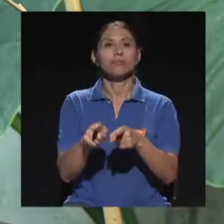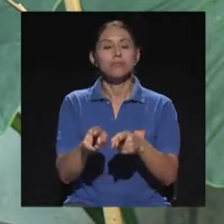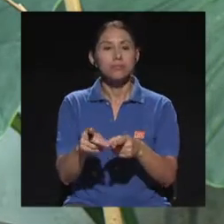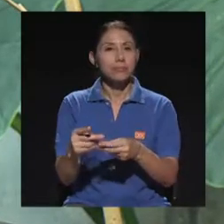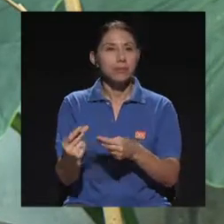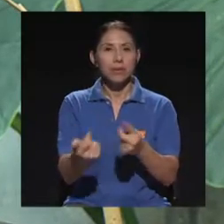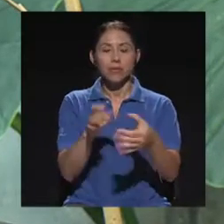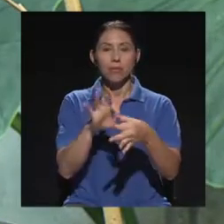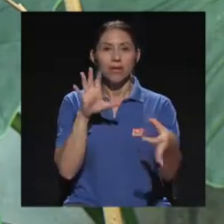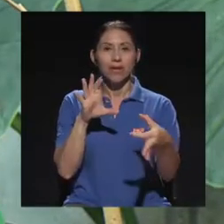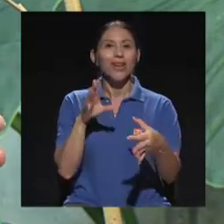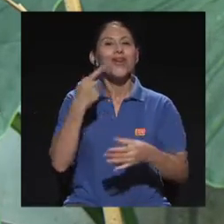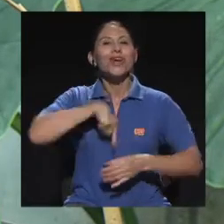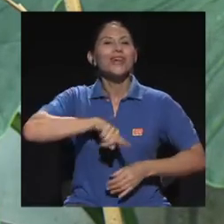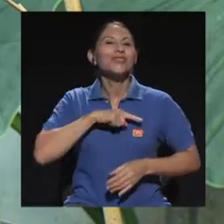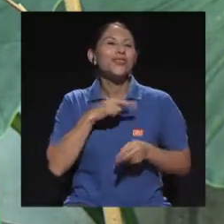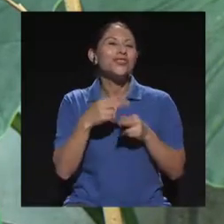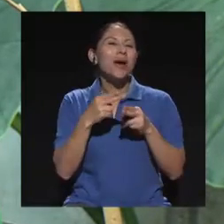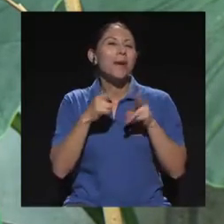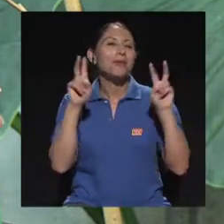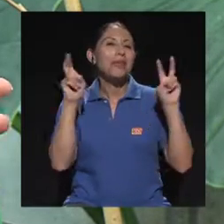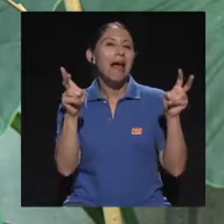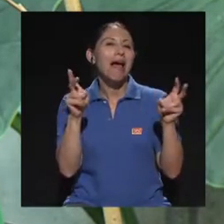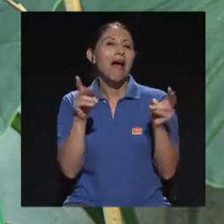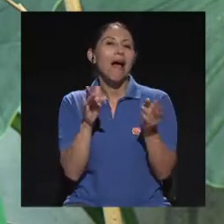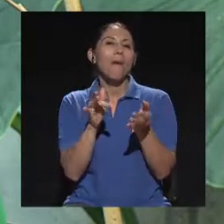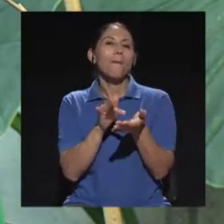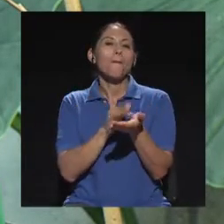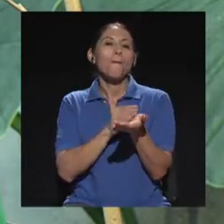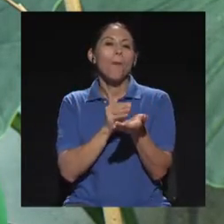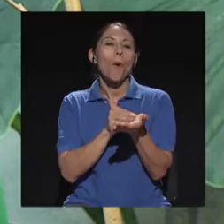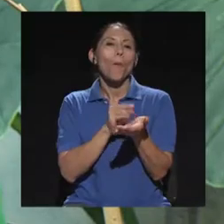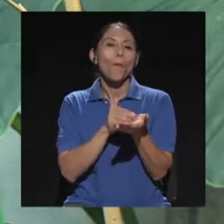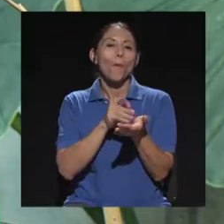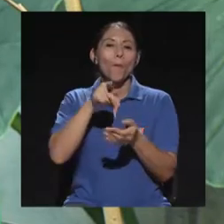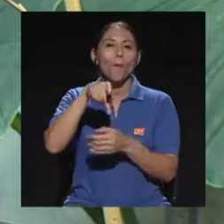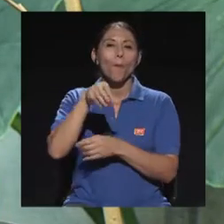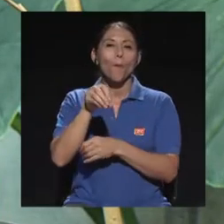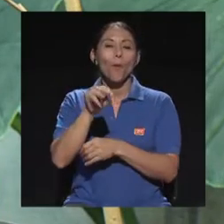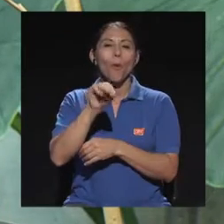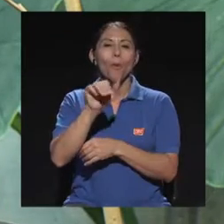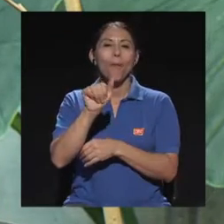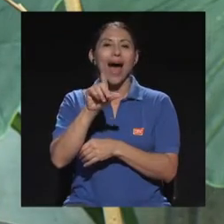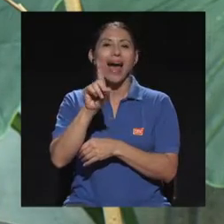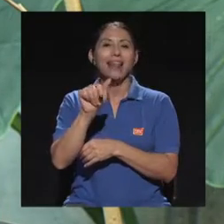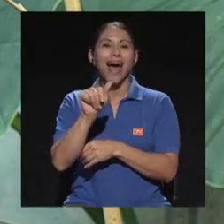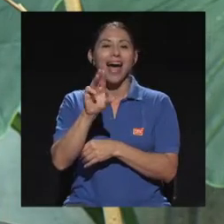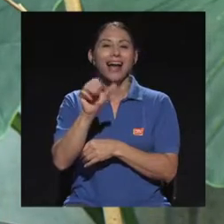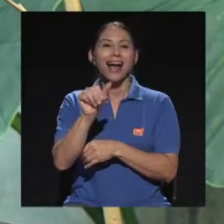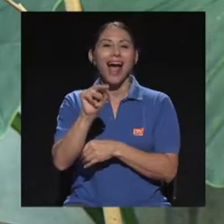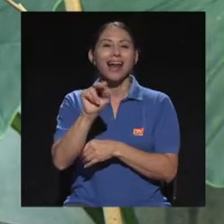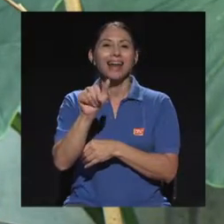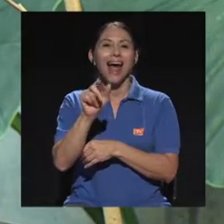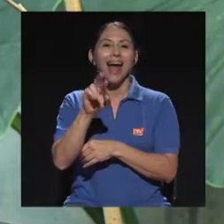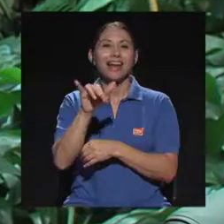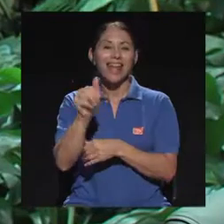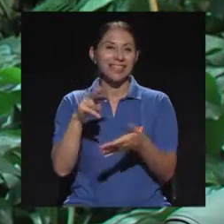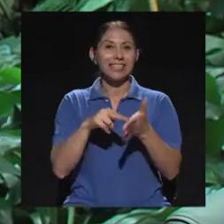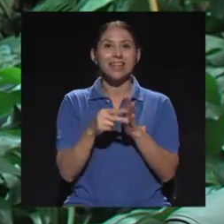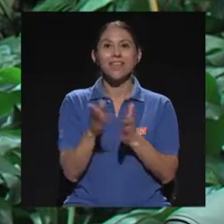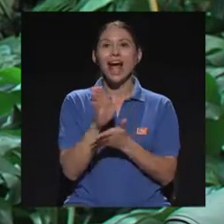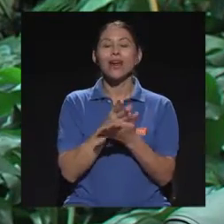famosas pomadas canarias, y una de las pomadas canarias más recientes, ¿cuál fue la última pomada canaria?